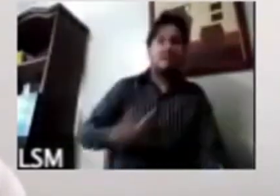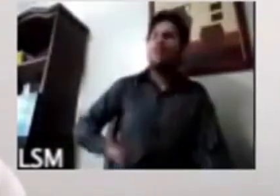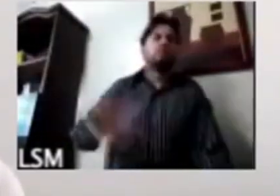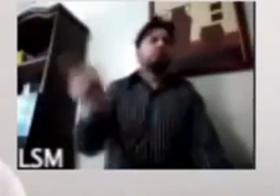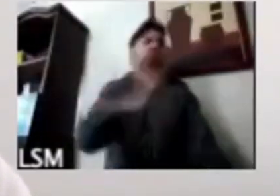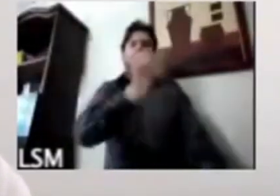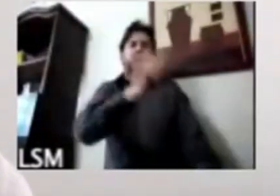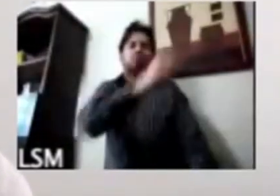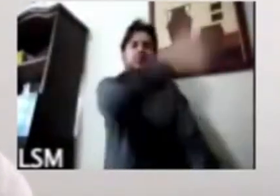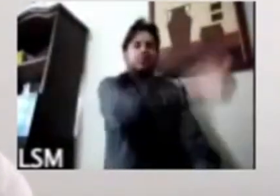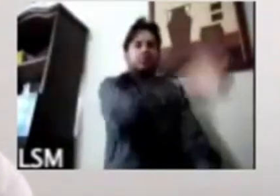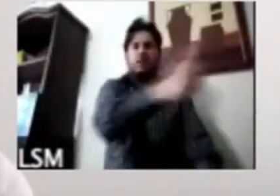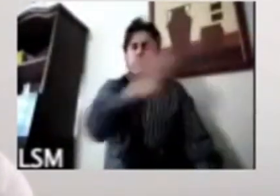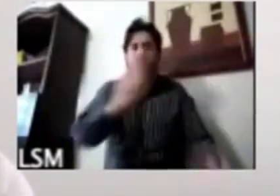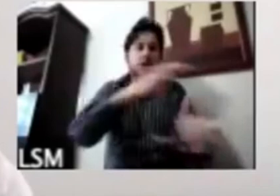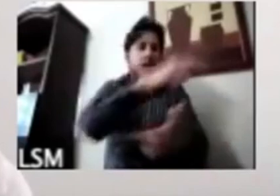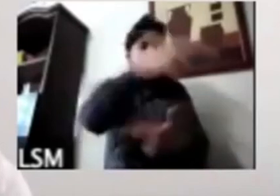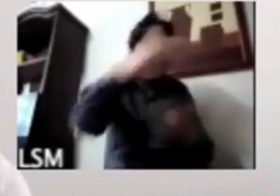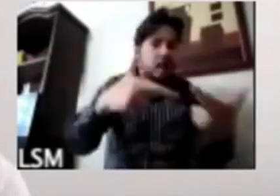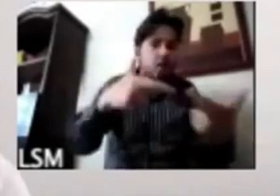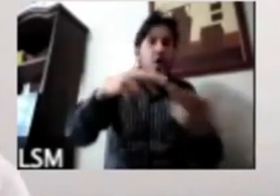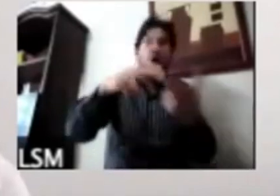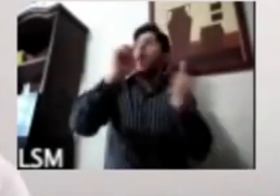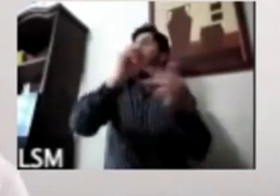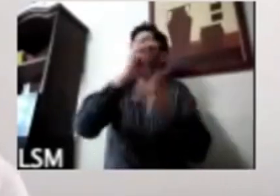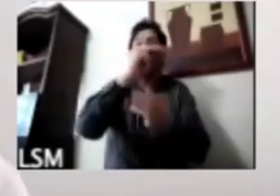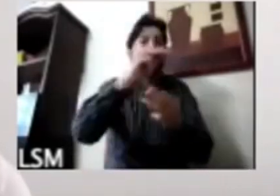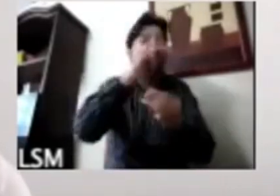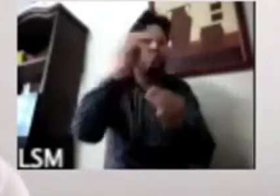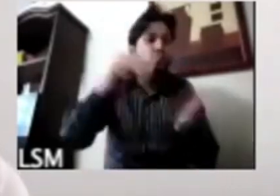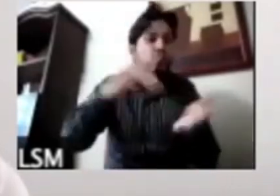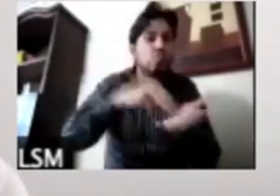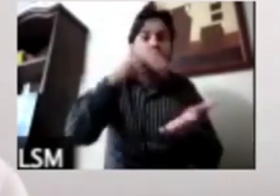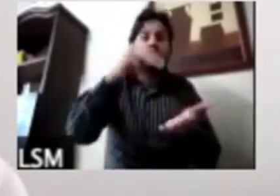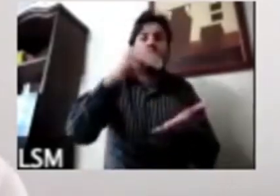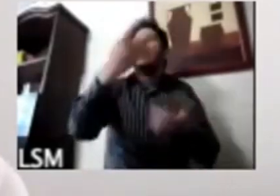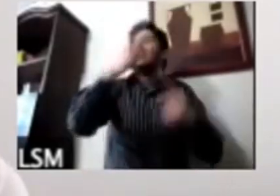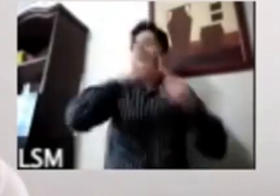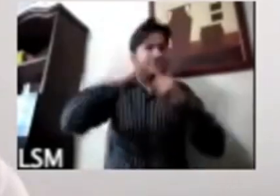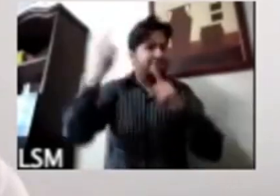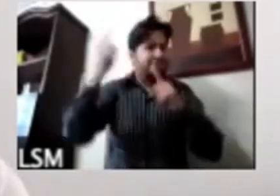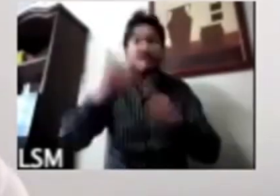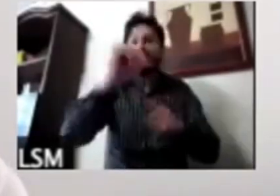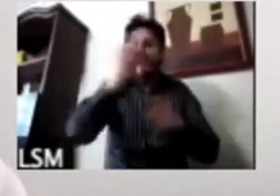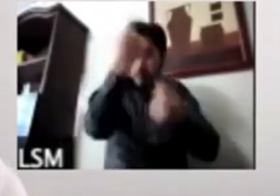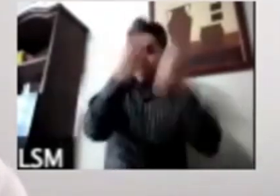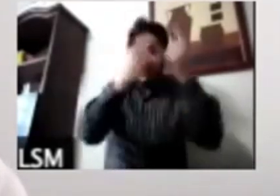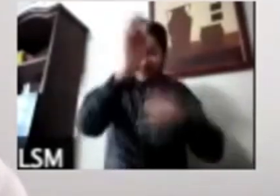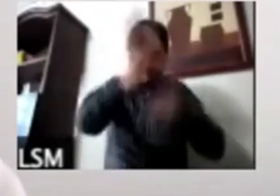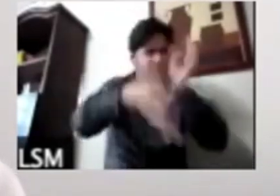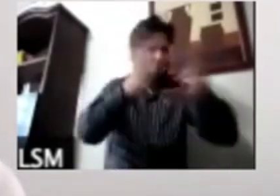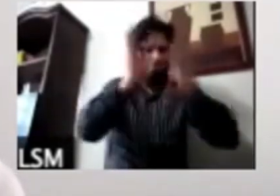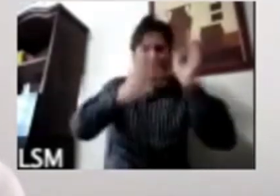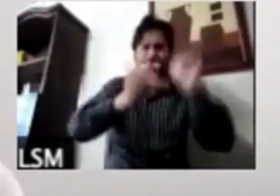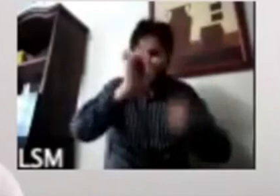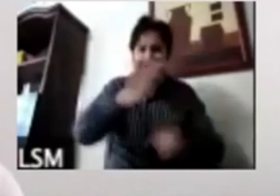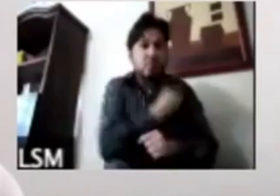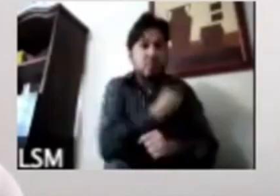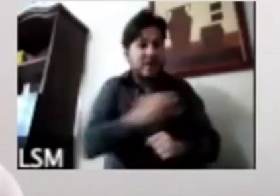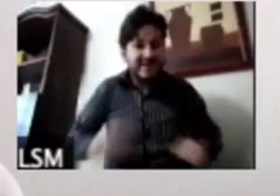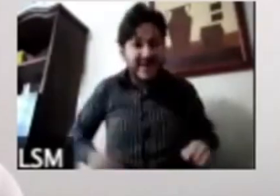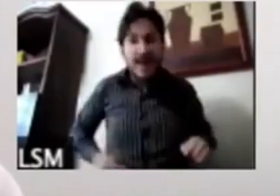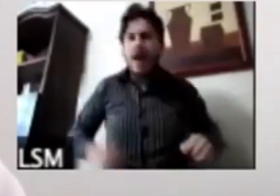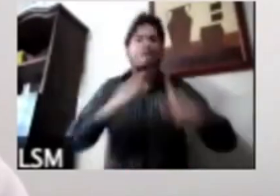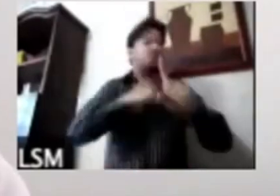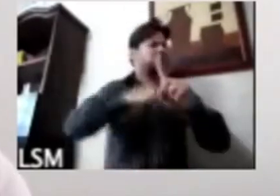recomendación entonces a pesar de que muchas personas sí han cumplido con las medidas de confinamiento y distanciamiento